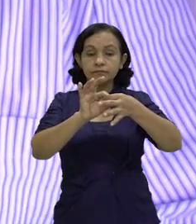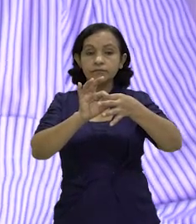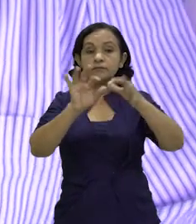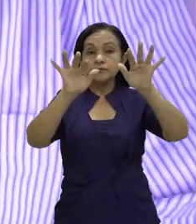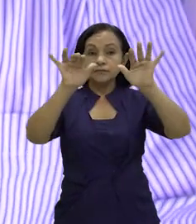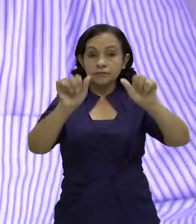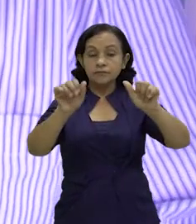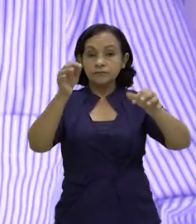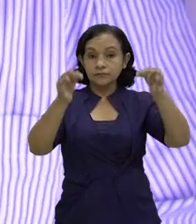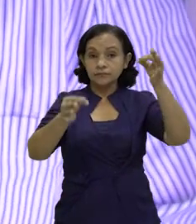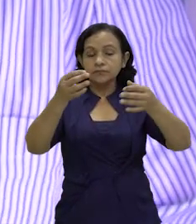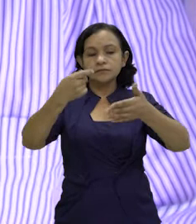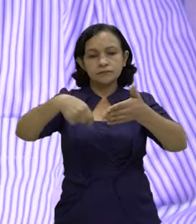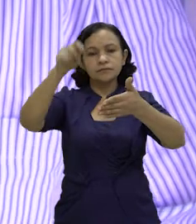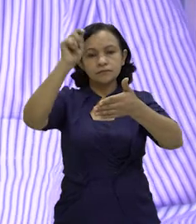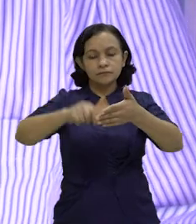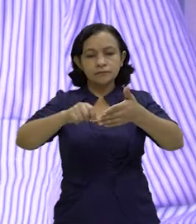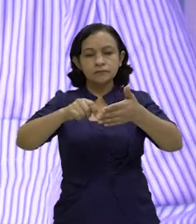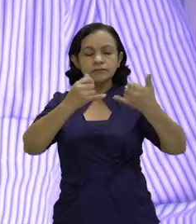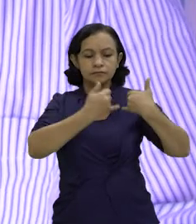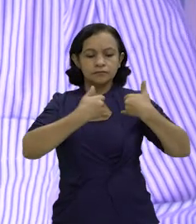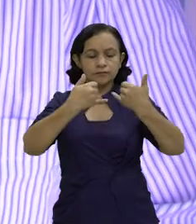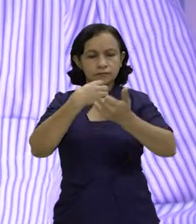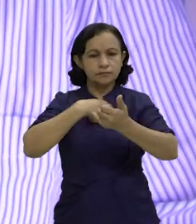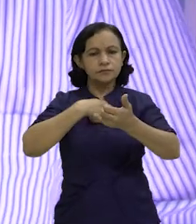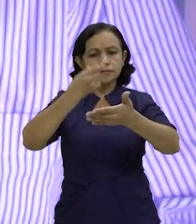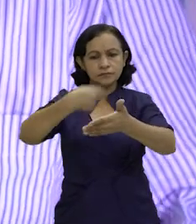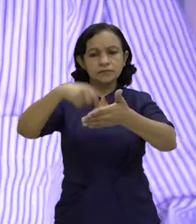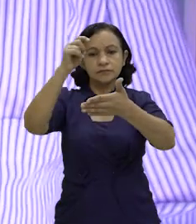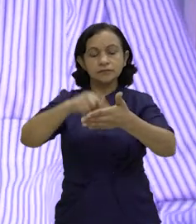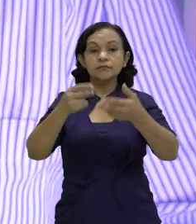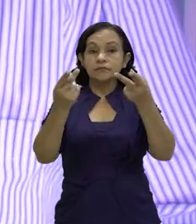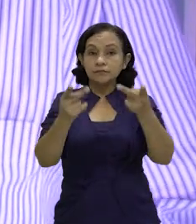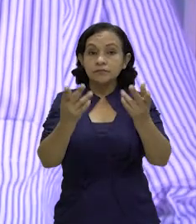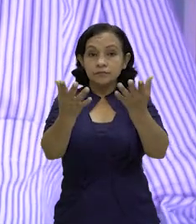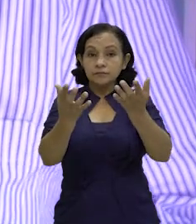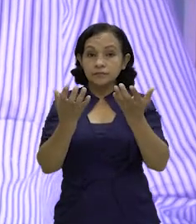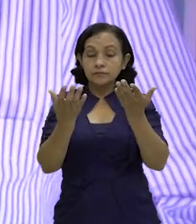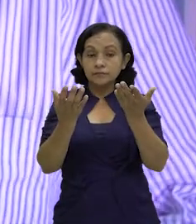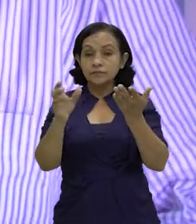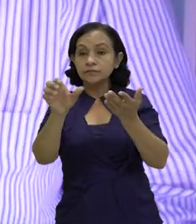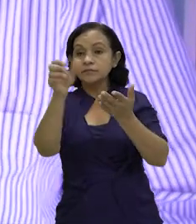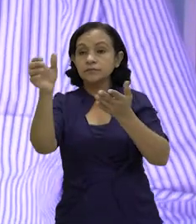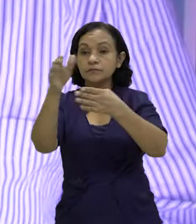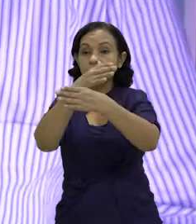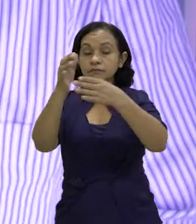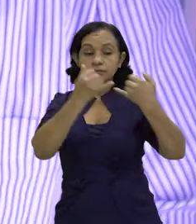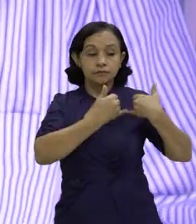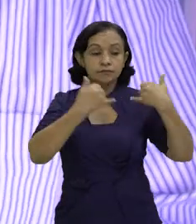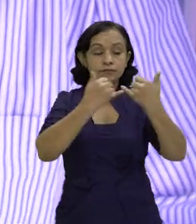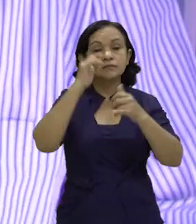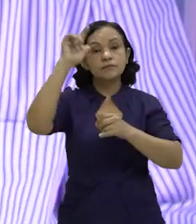Jurídicamente ya está ratificado por nuestra institución, sin embargo queremos que el resto de las